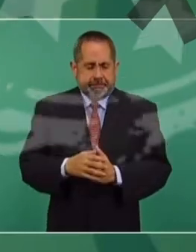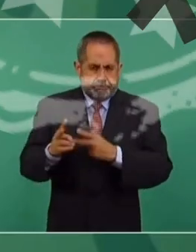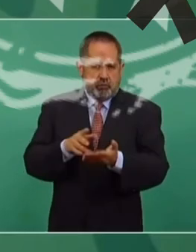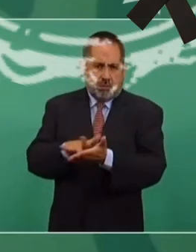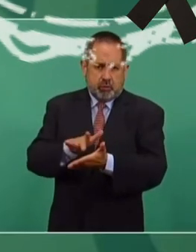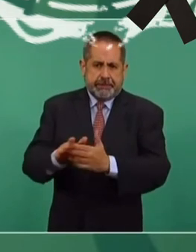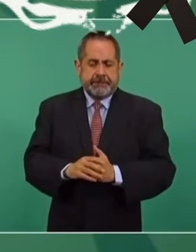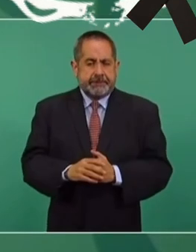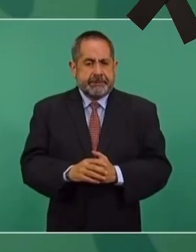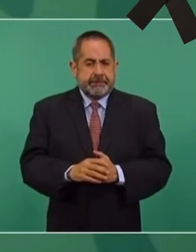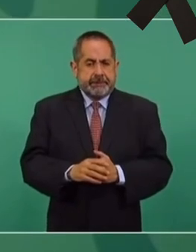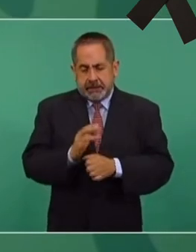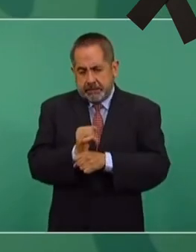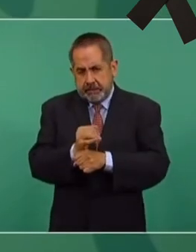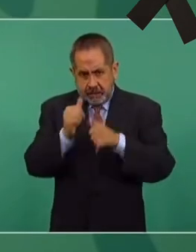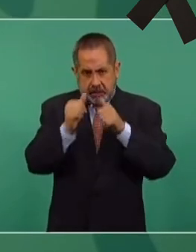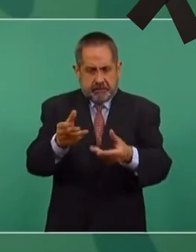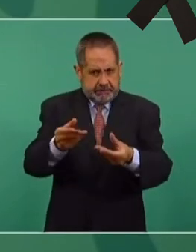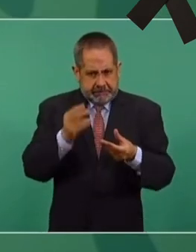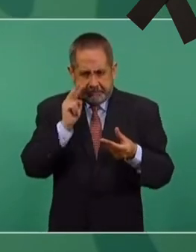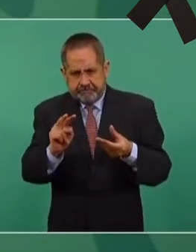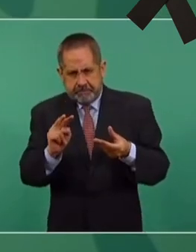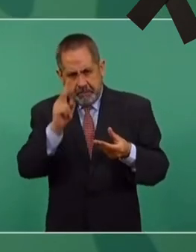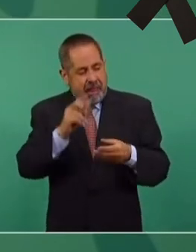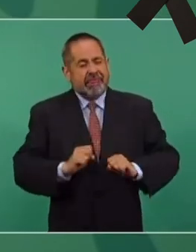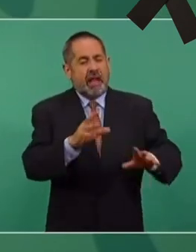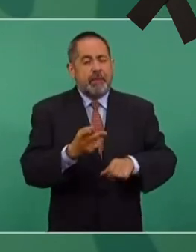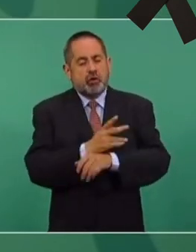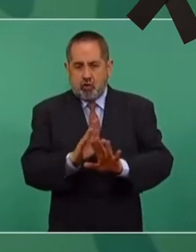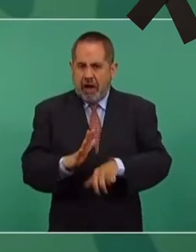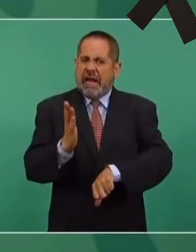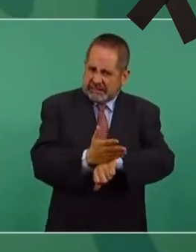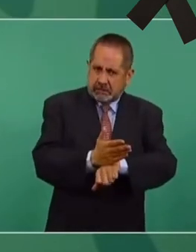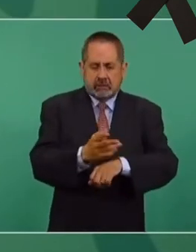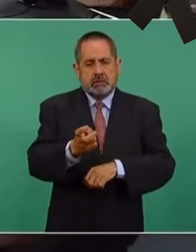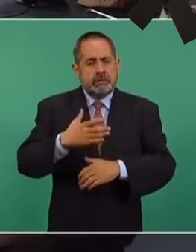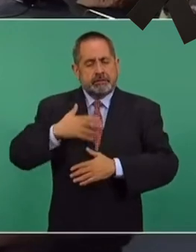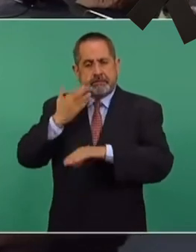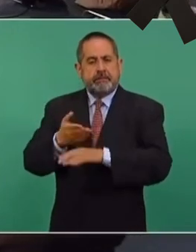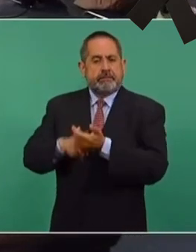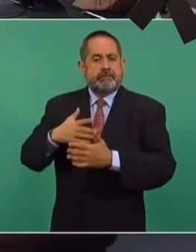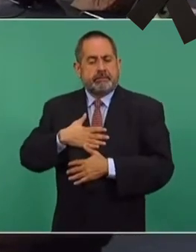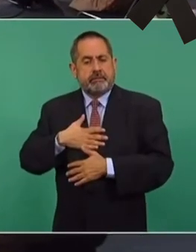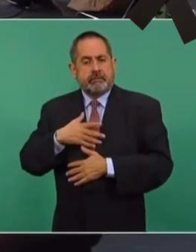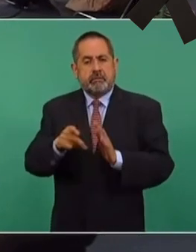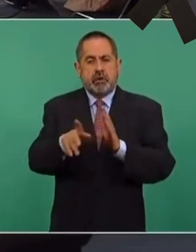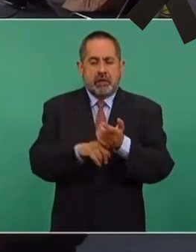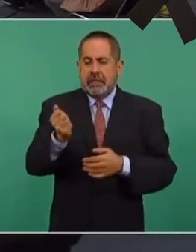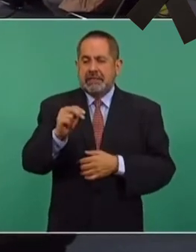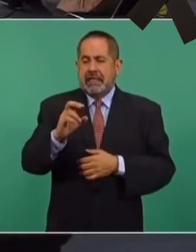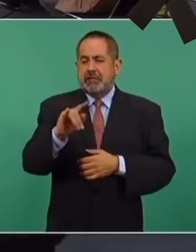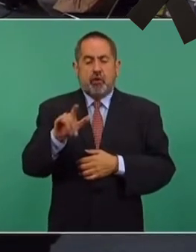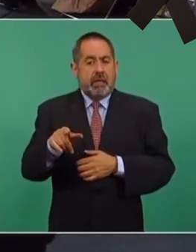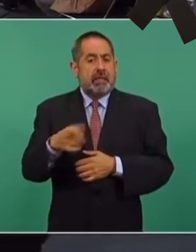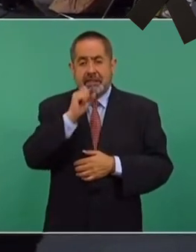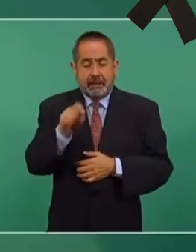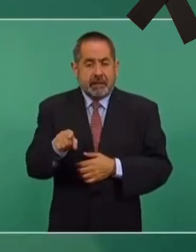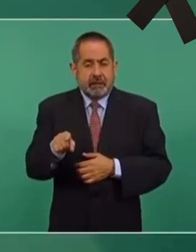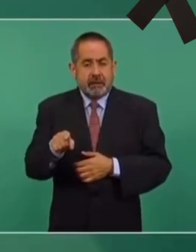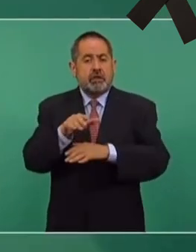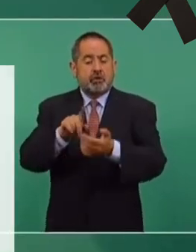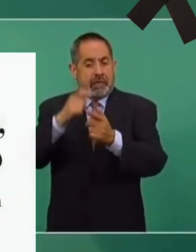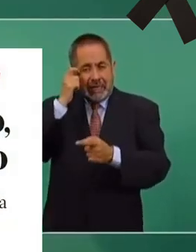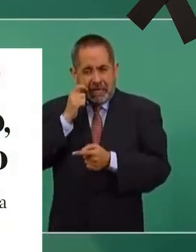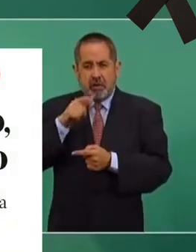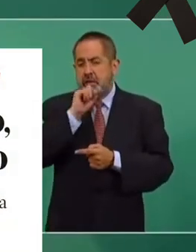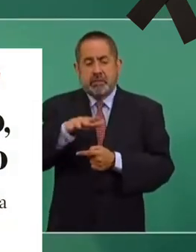Vamos a investigar y atender el caso para que no haya impunidad en lo que corresponde a este periodista de San Cristóbal, de Las Casas, y también en el